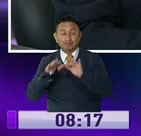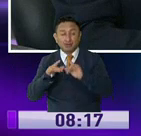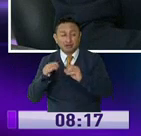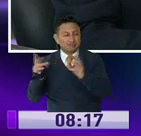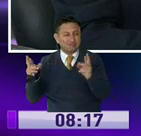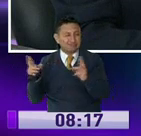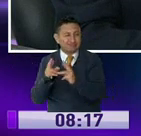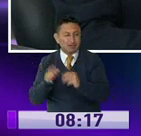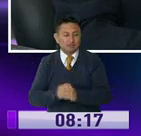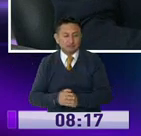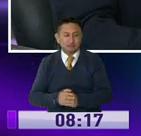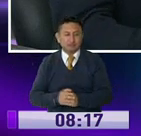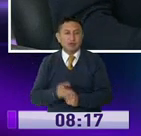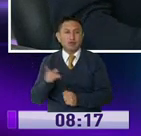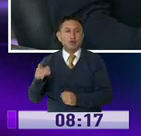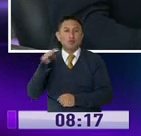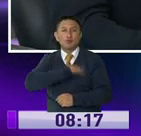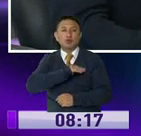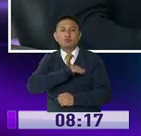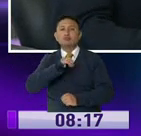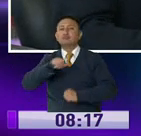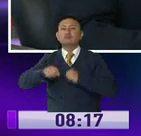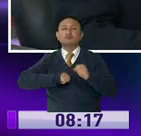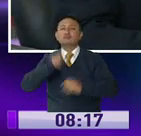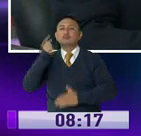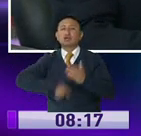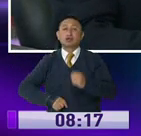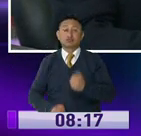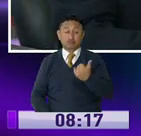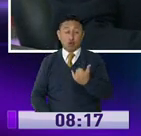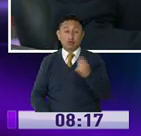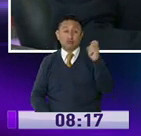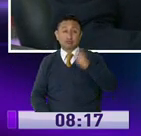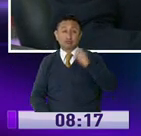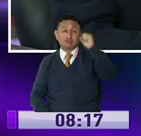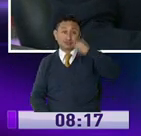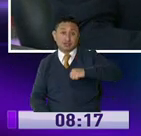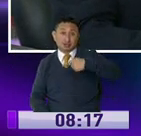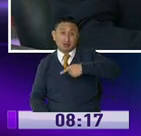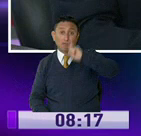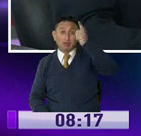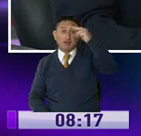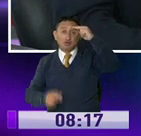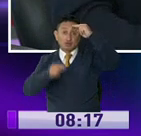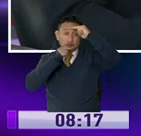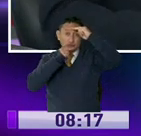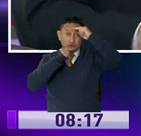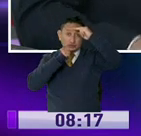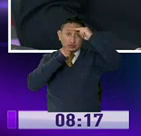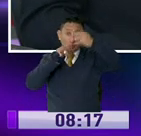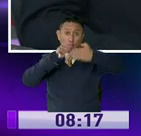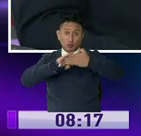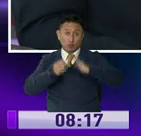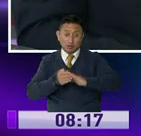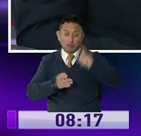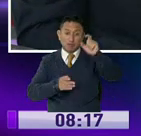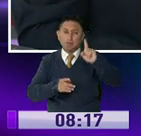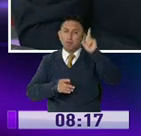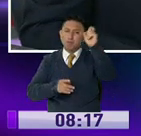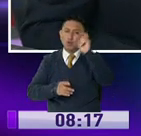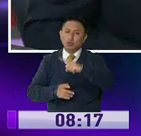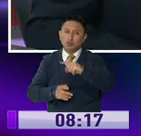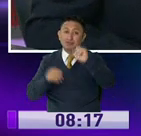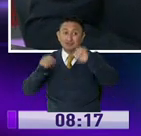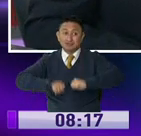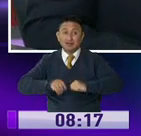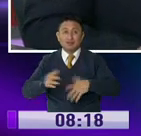cuéntenos las acciones que está haciendo el municipio. Hay una necesidad a través de este primer noticiero de la comunidad. La ciudadanía ha expresado